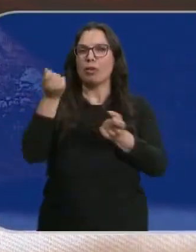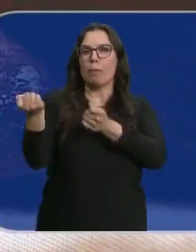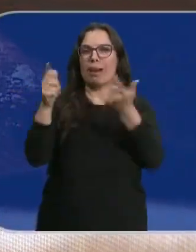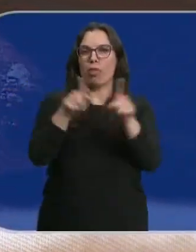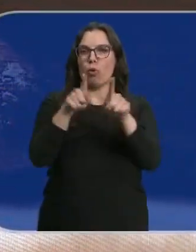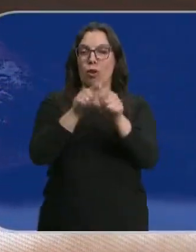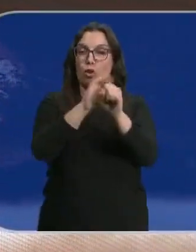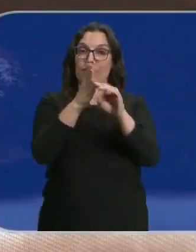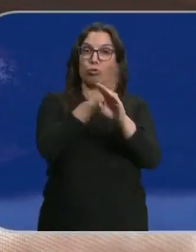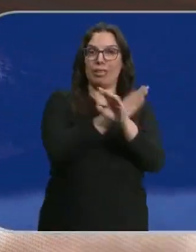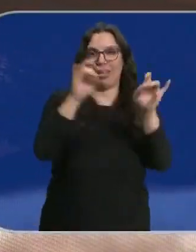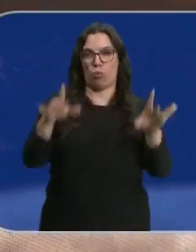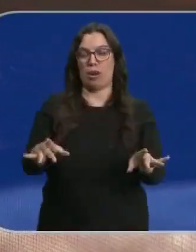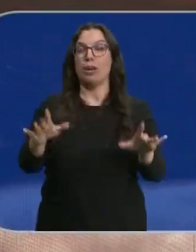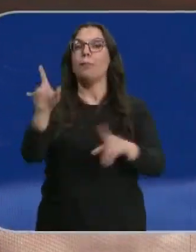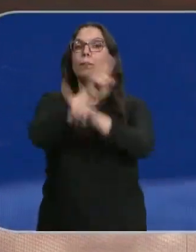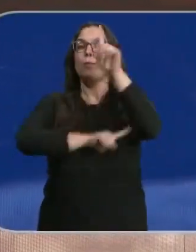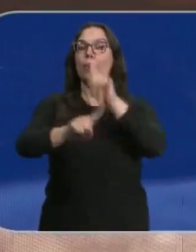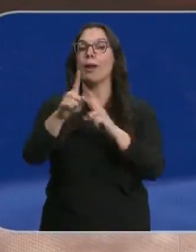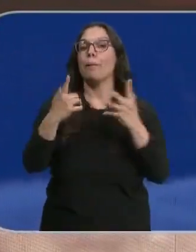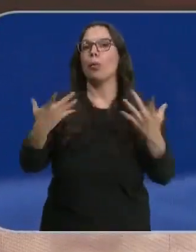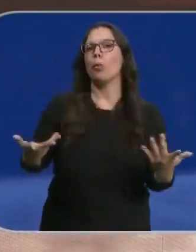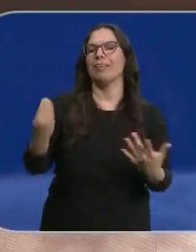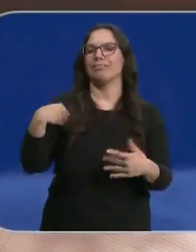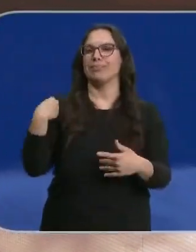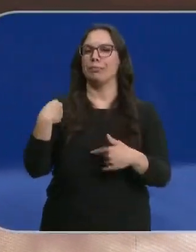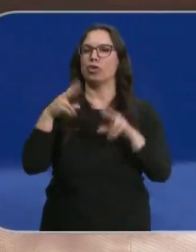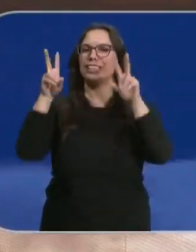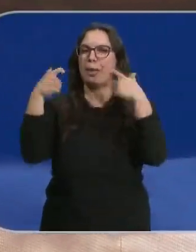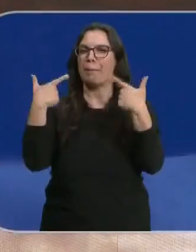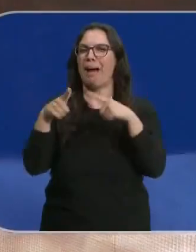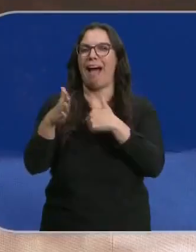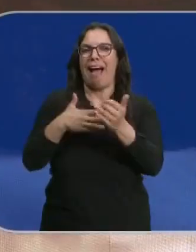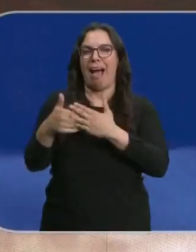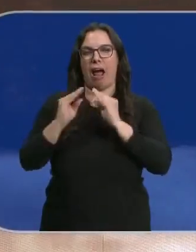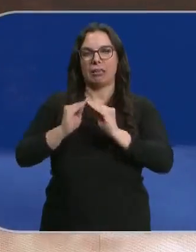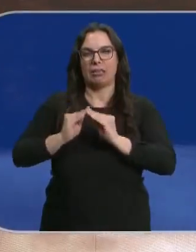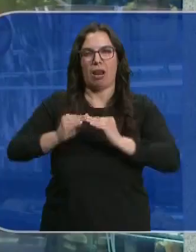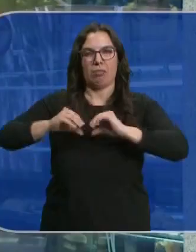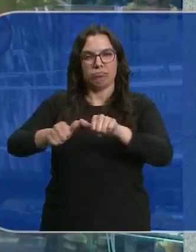similares a las de antes de la pandemia, pero el problema se acentúa en la parte artesanal. Daniel de la Fuente.